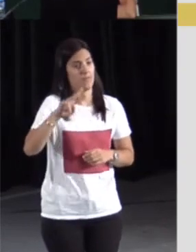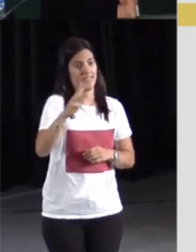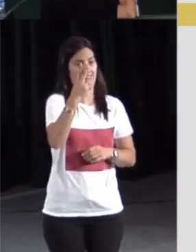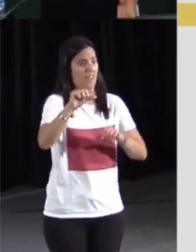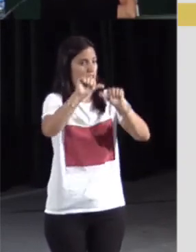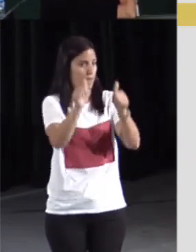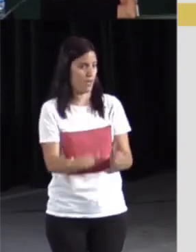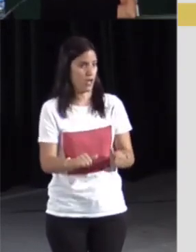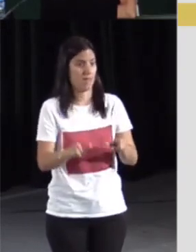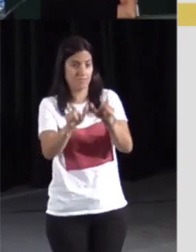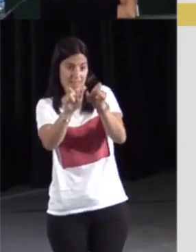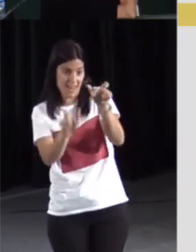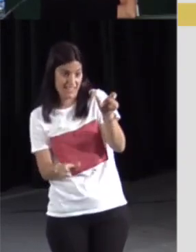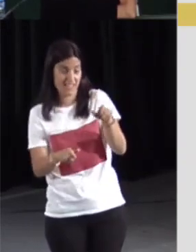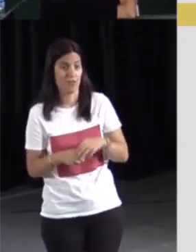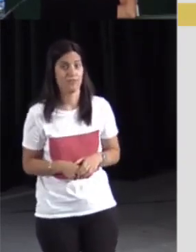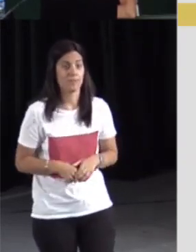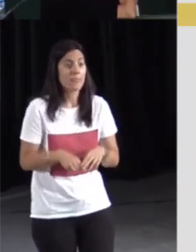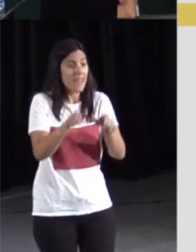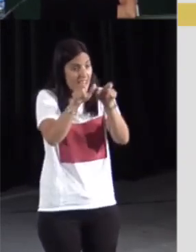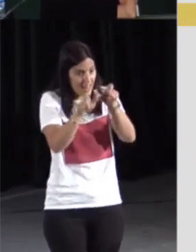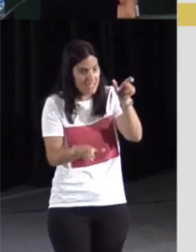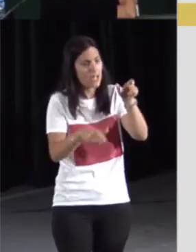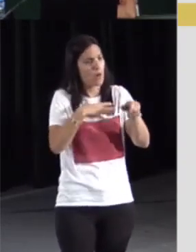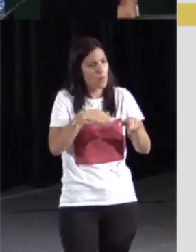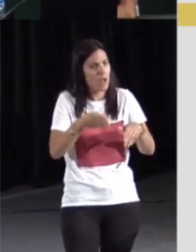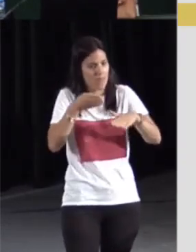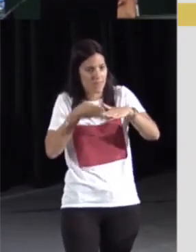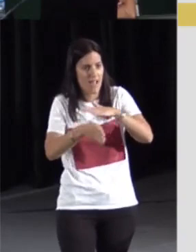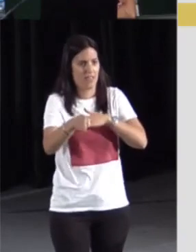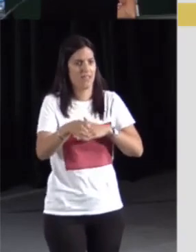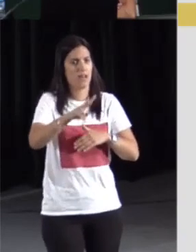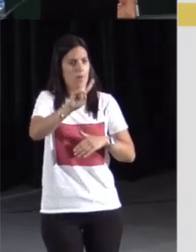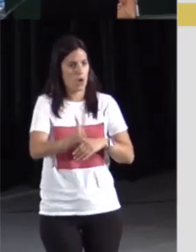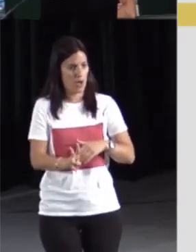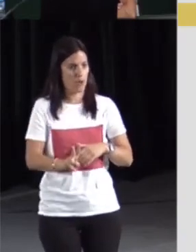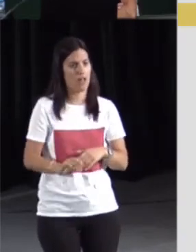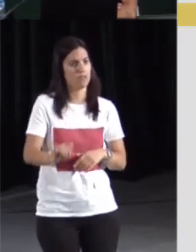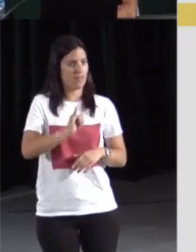de la página de léxico. En esta página accedemos al léxico identificado dentro del corpus.